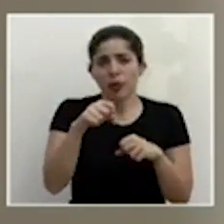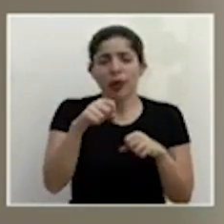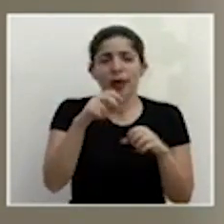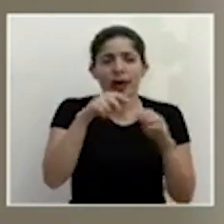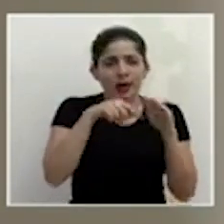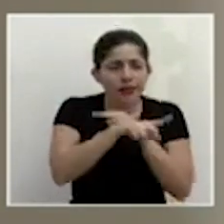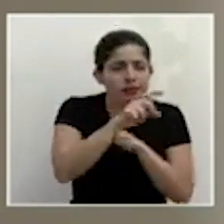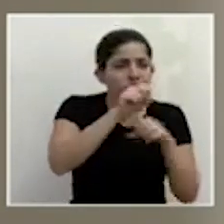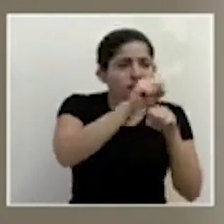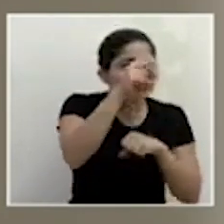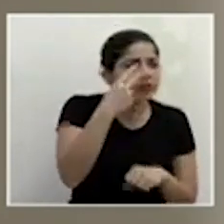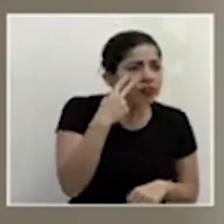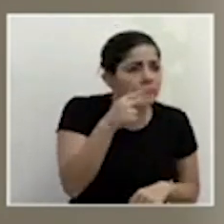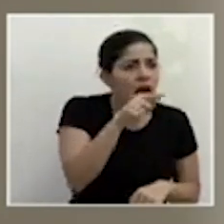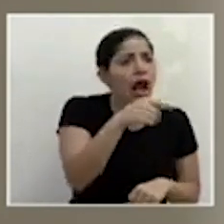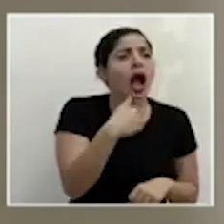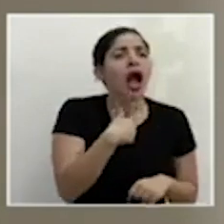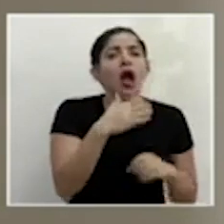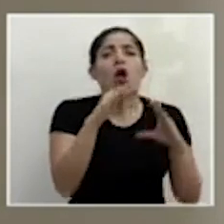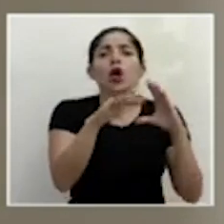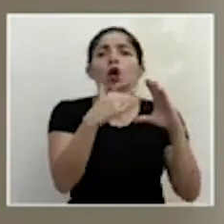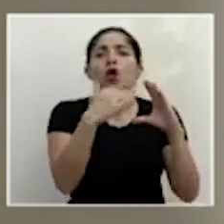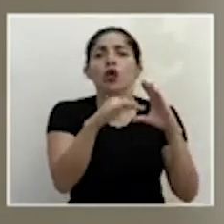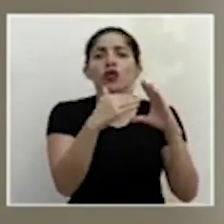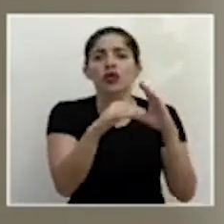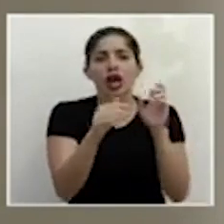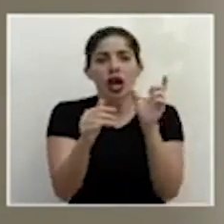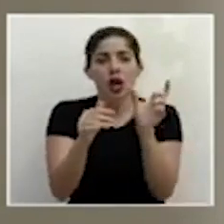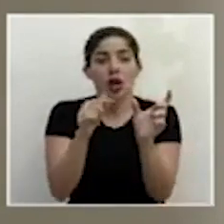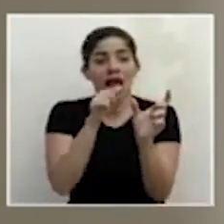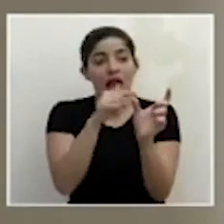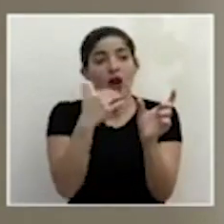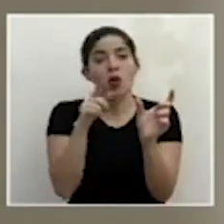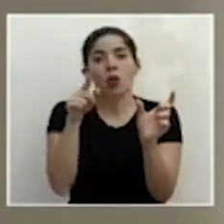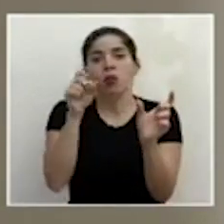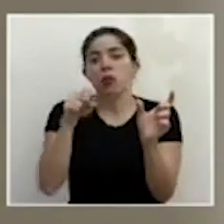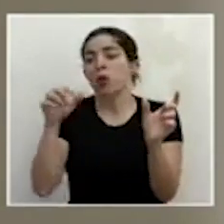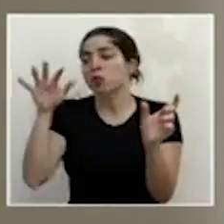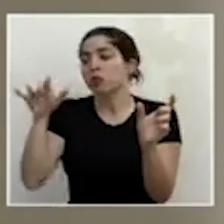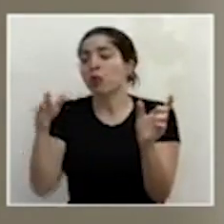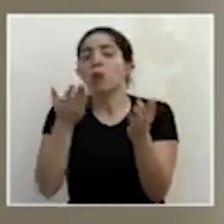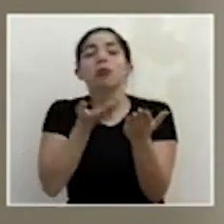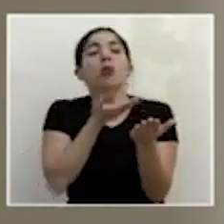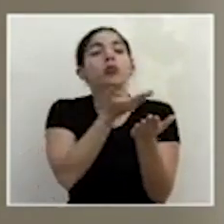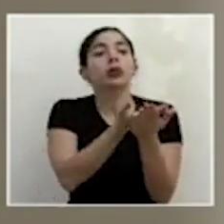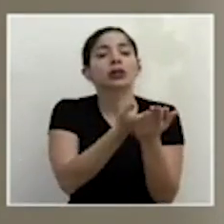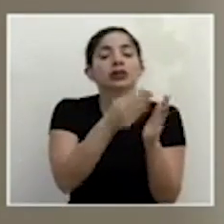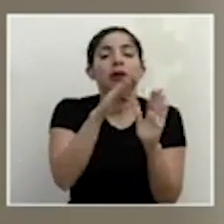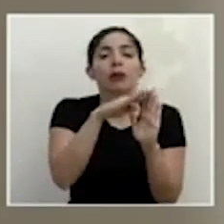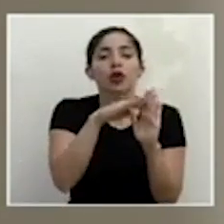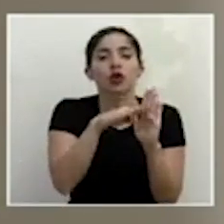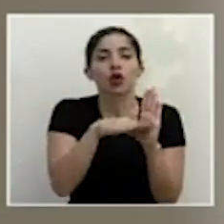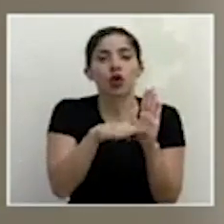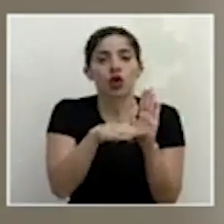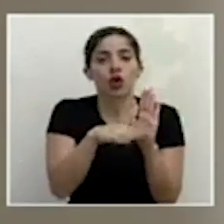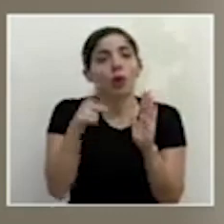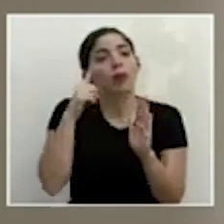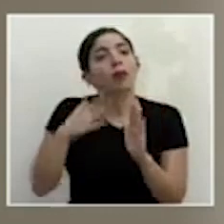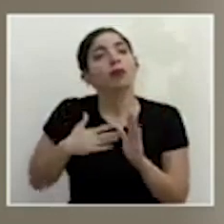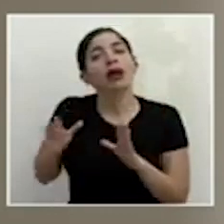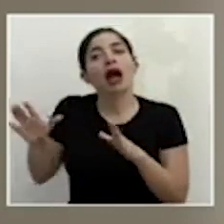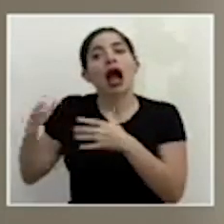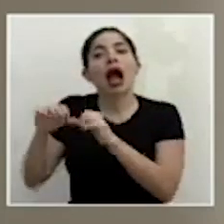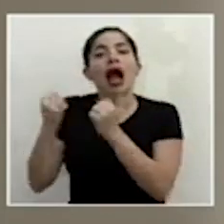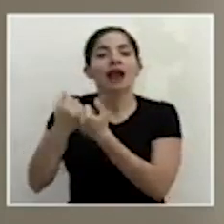un correo electrónico donde pueden remitir sus propuestas de protocolos sectoriales.